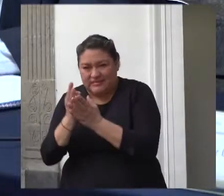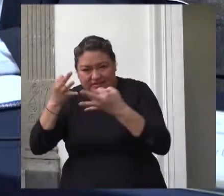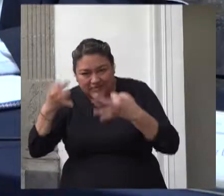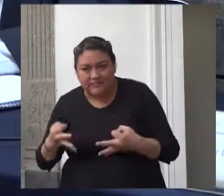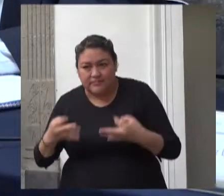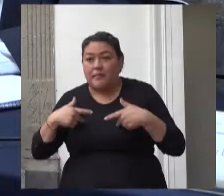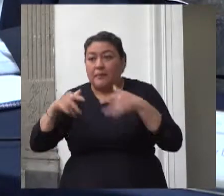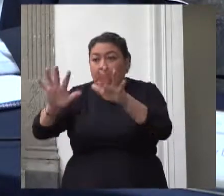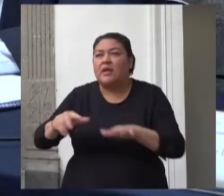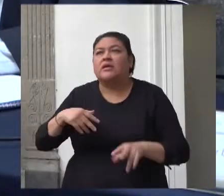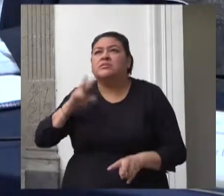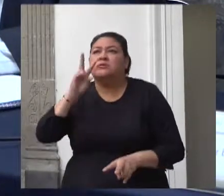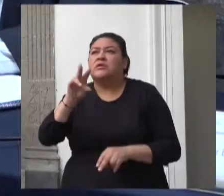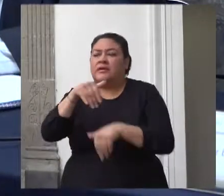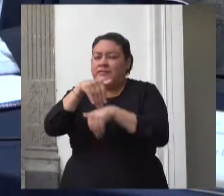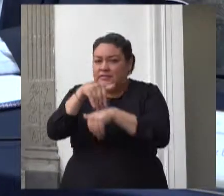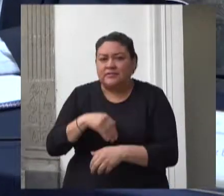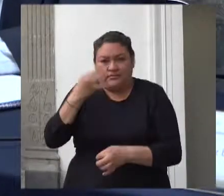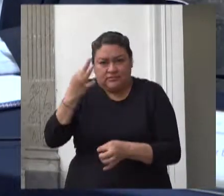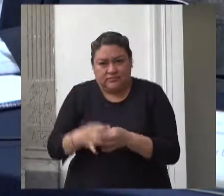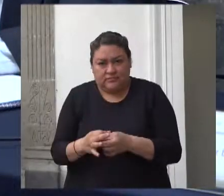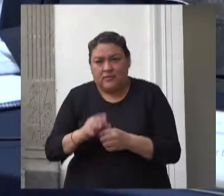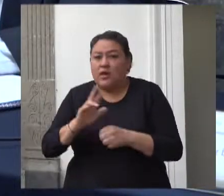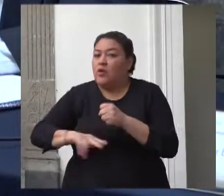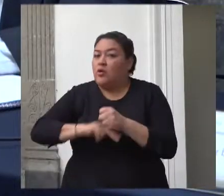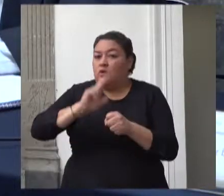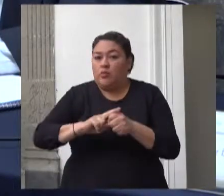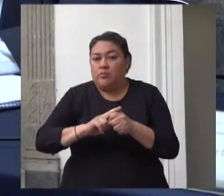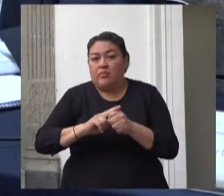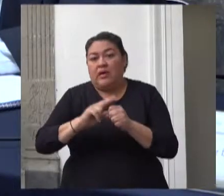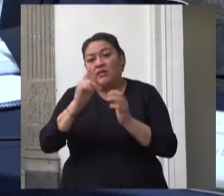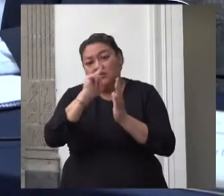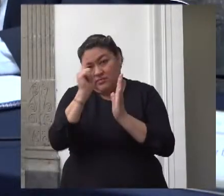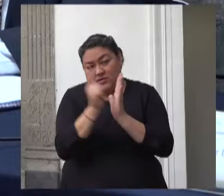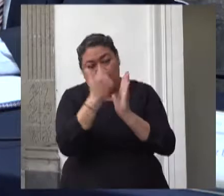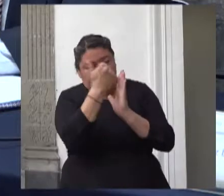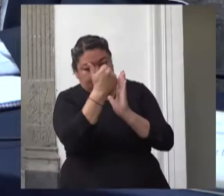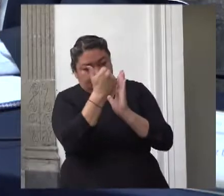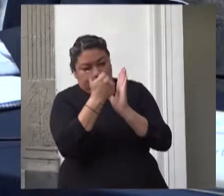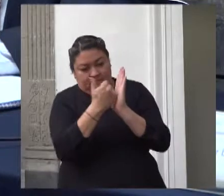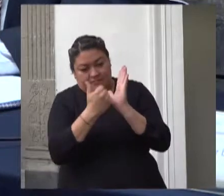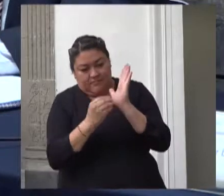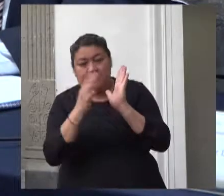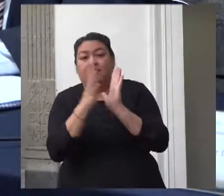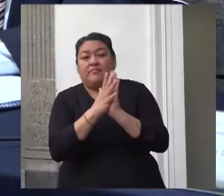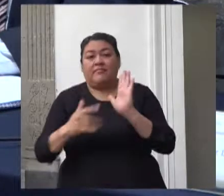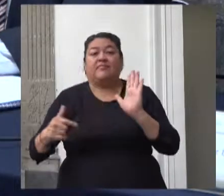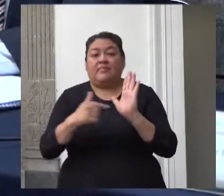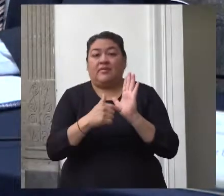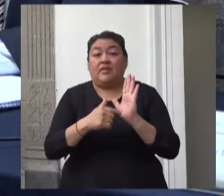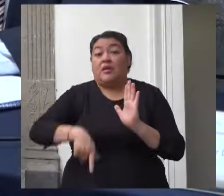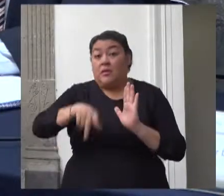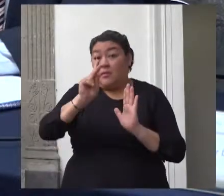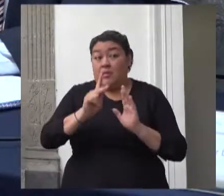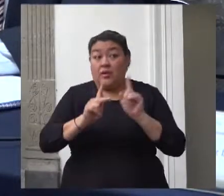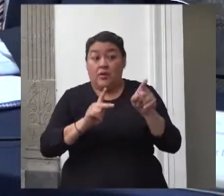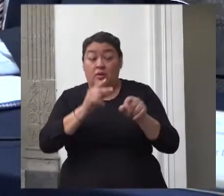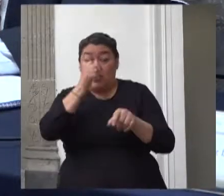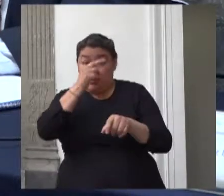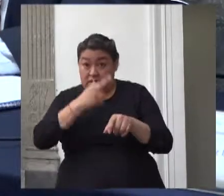y dar cumplimiento al orden legal aplicable no obstante la Secretaría de Bienestar